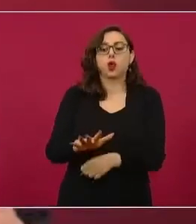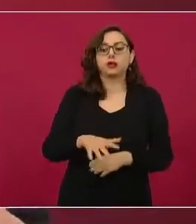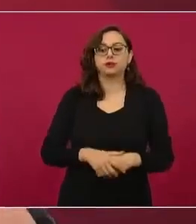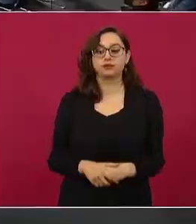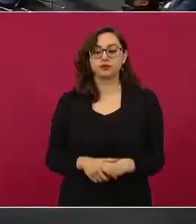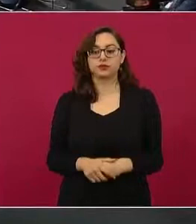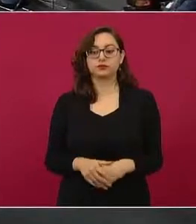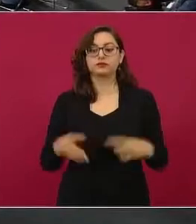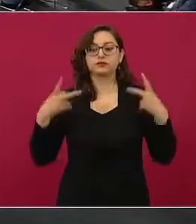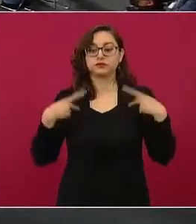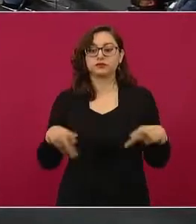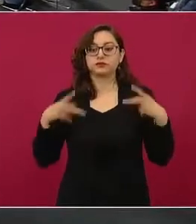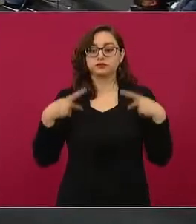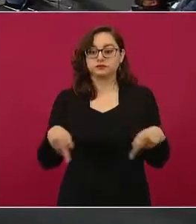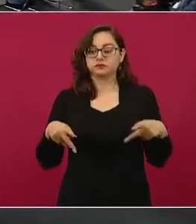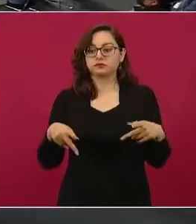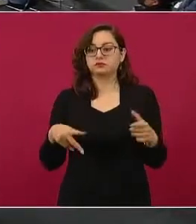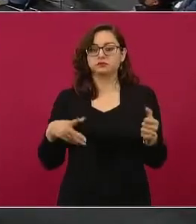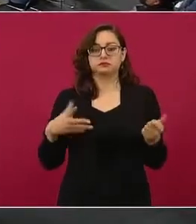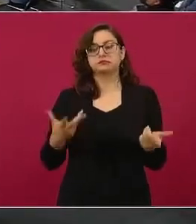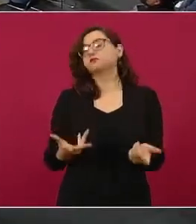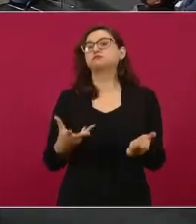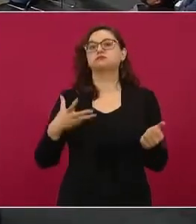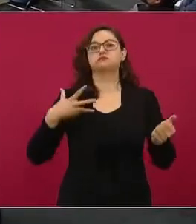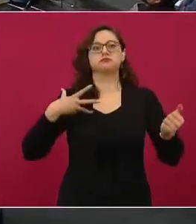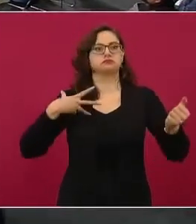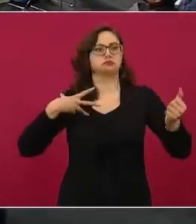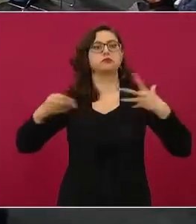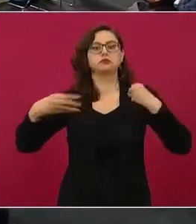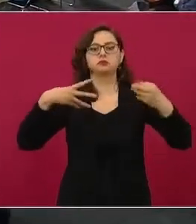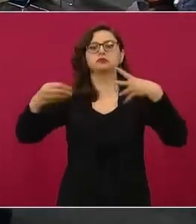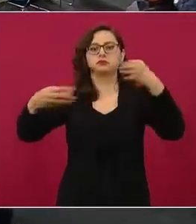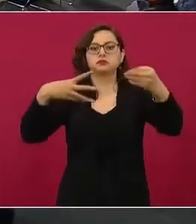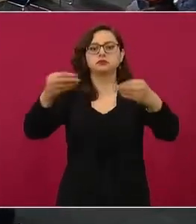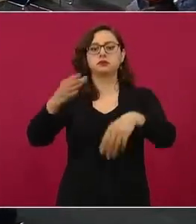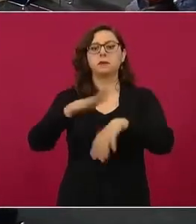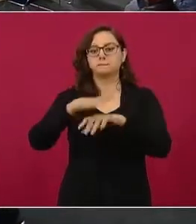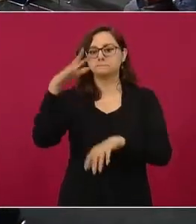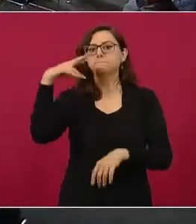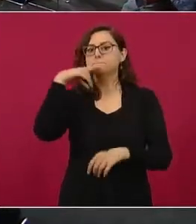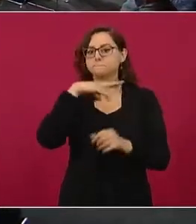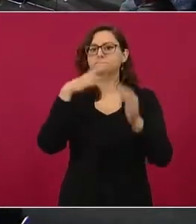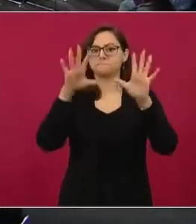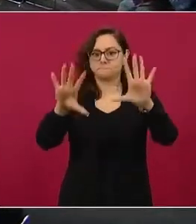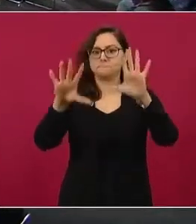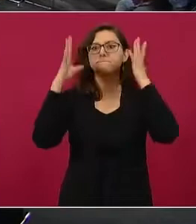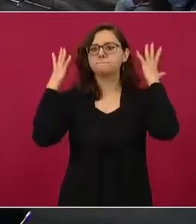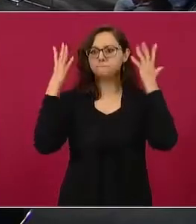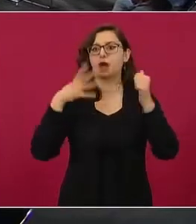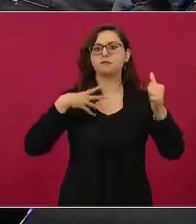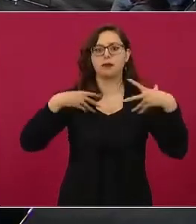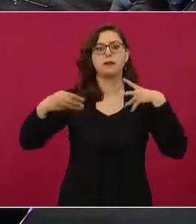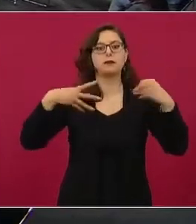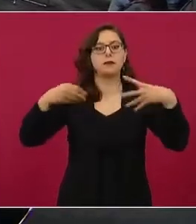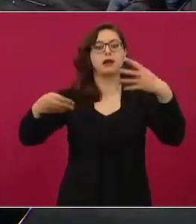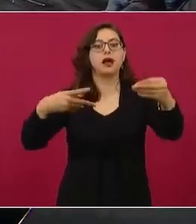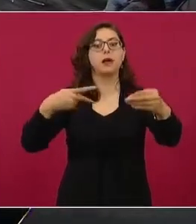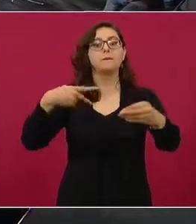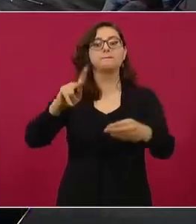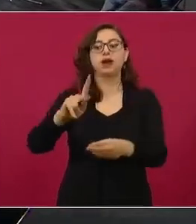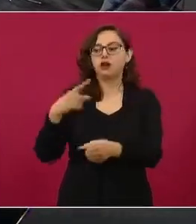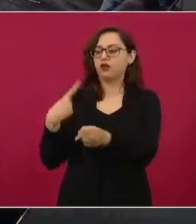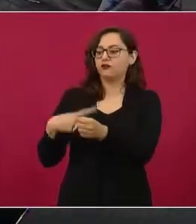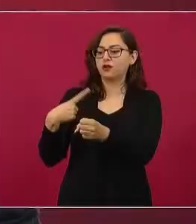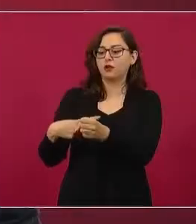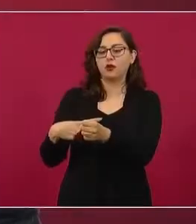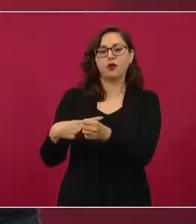velocidad de contagios, lo venimos diciendo desde noviembre, pero afortunadamente también menores tiempos